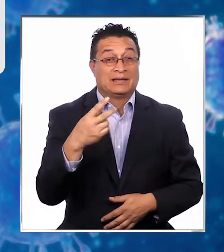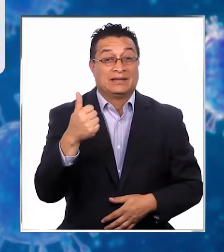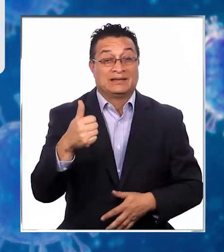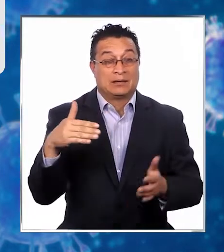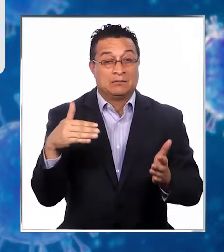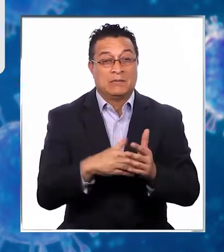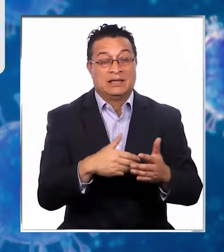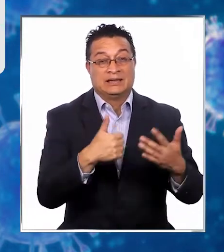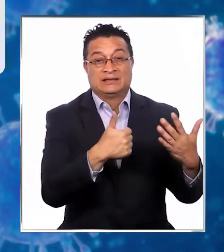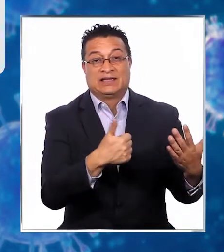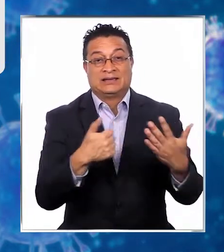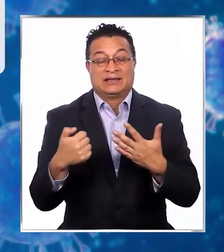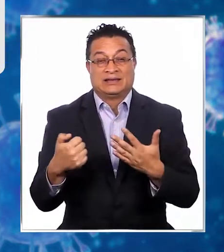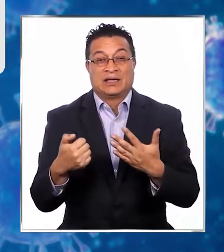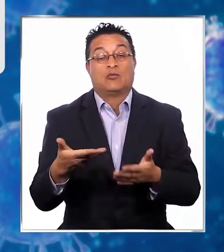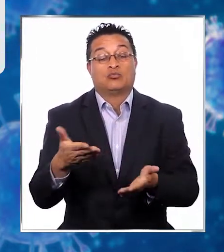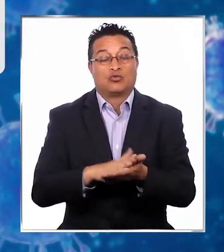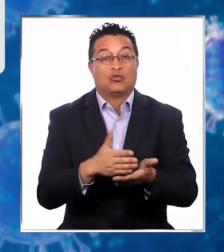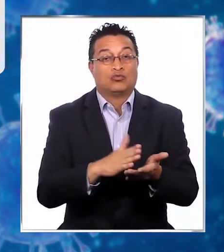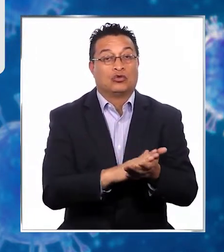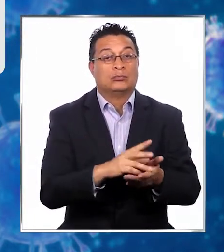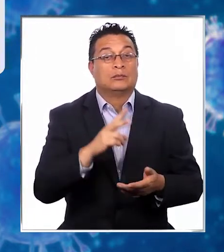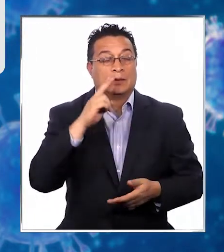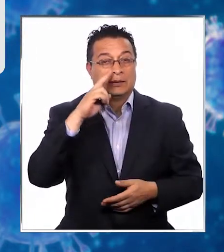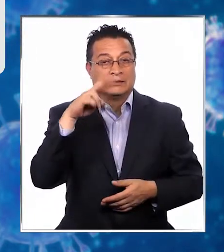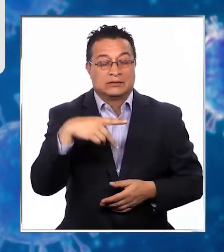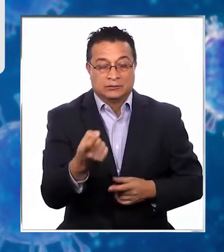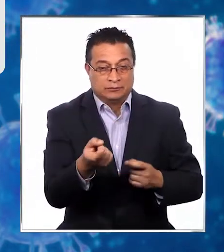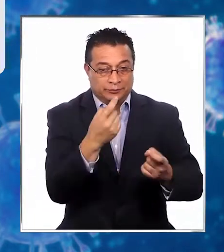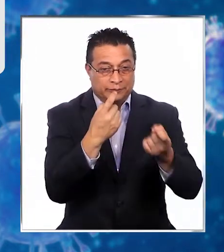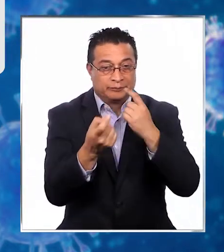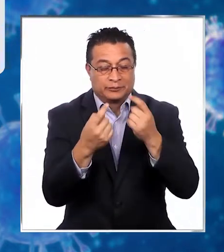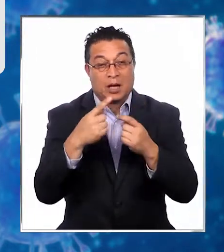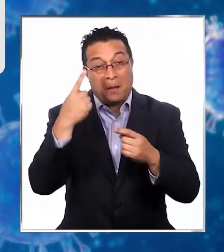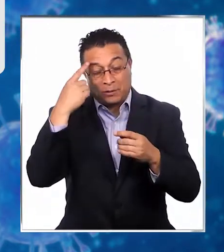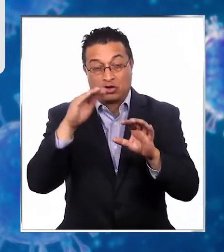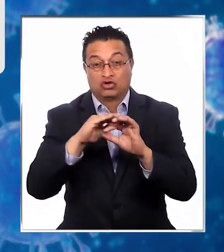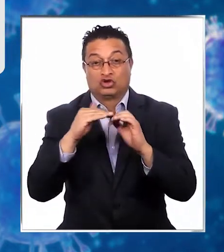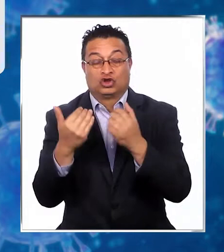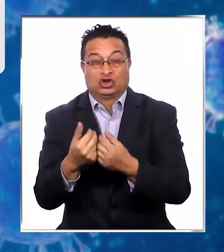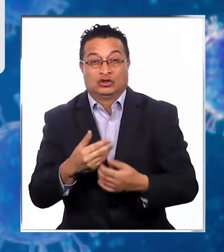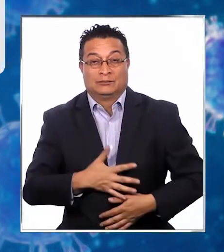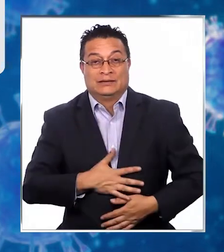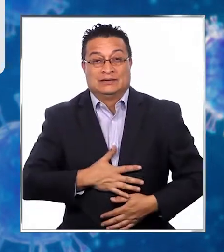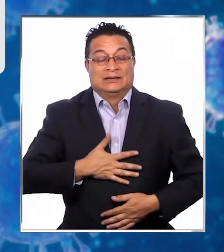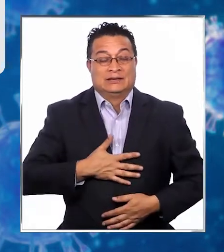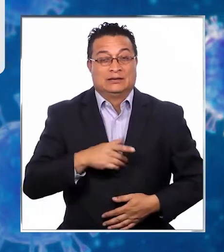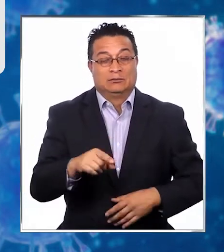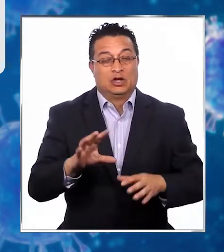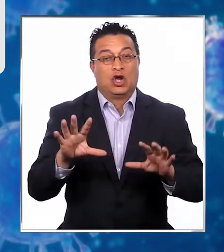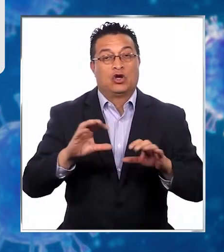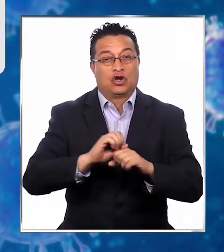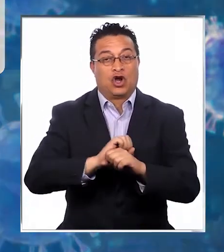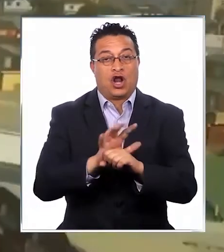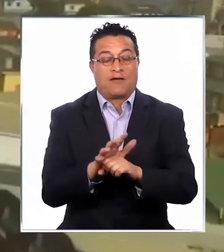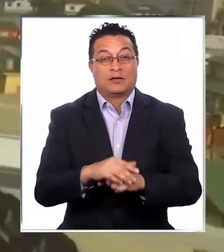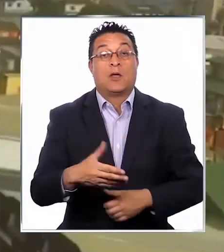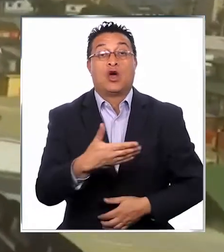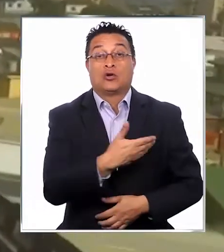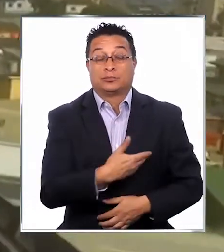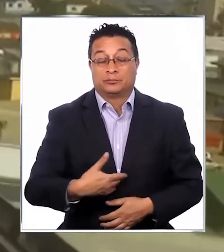26.600 han muerto sin que se les aplicara un PCR, pero con todos los síntomas de este coronavirus.